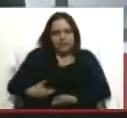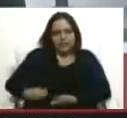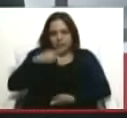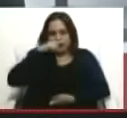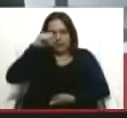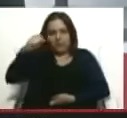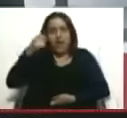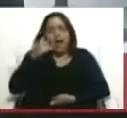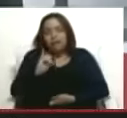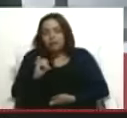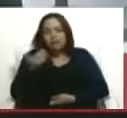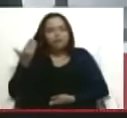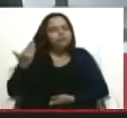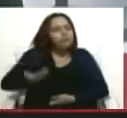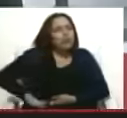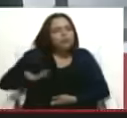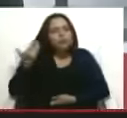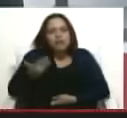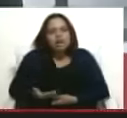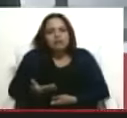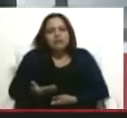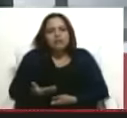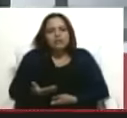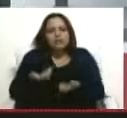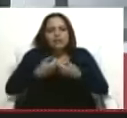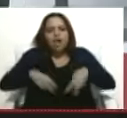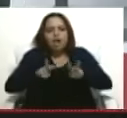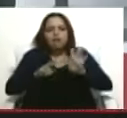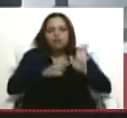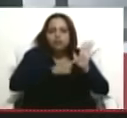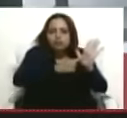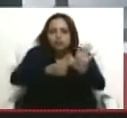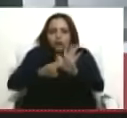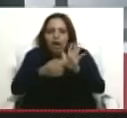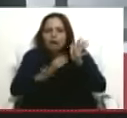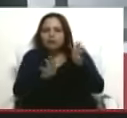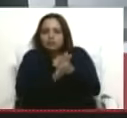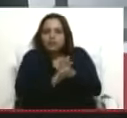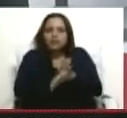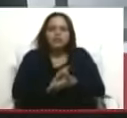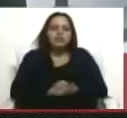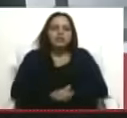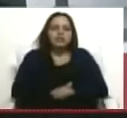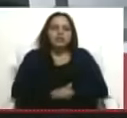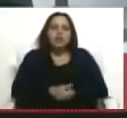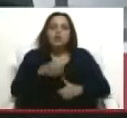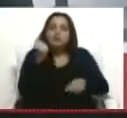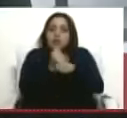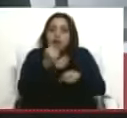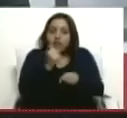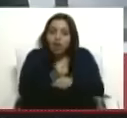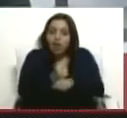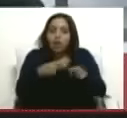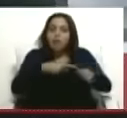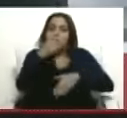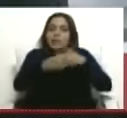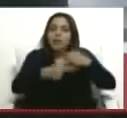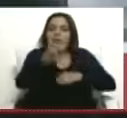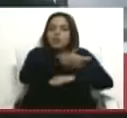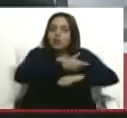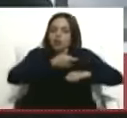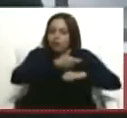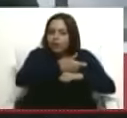Moro, han sido portastandartes de lo que implica realizar una gestión con programas de gobierno